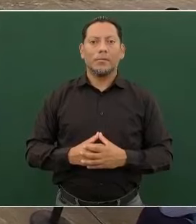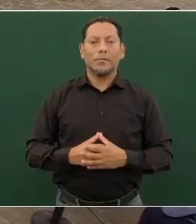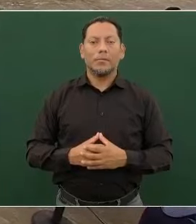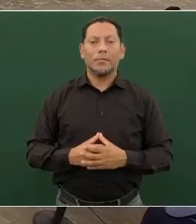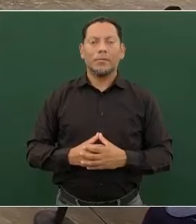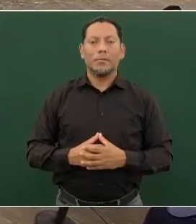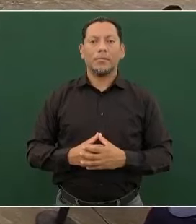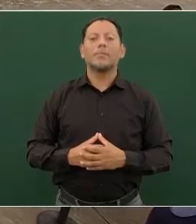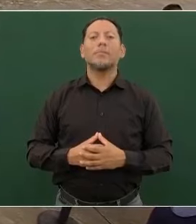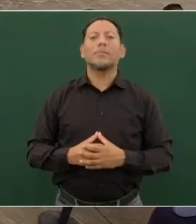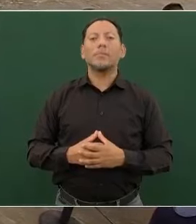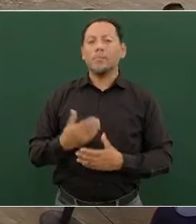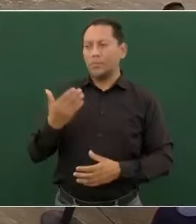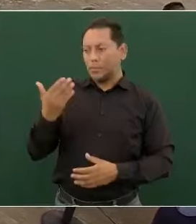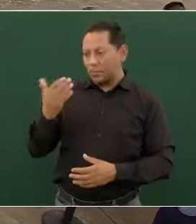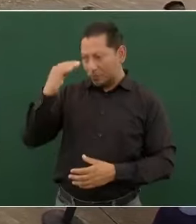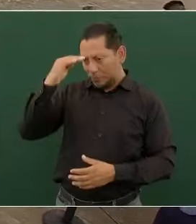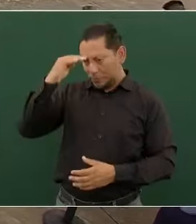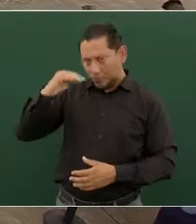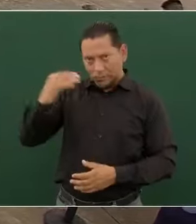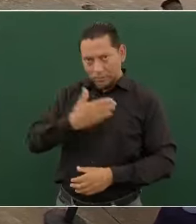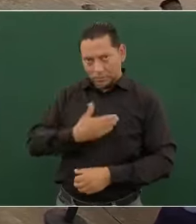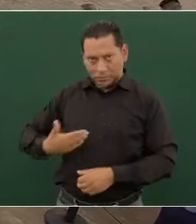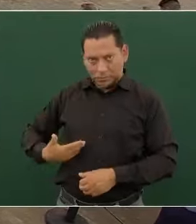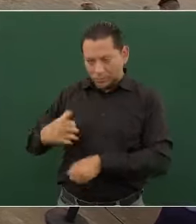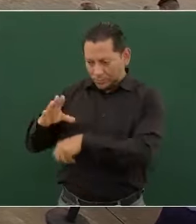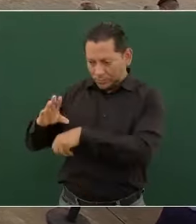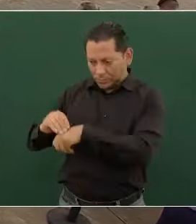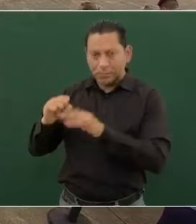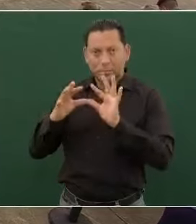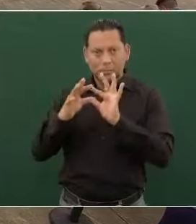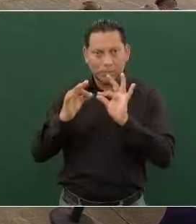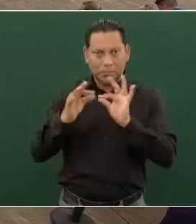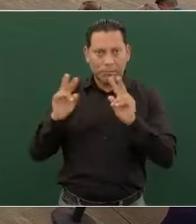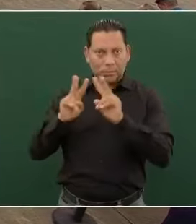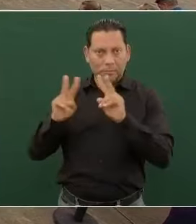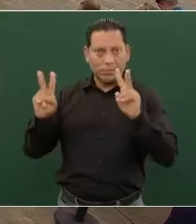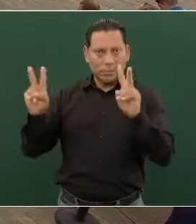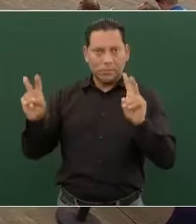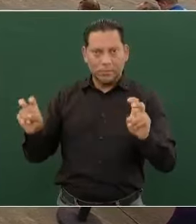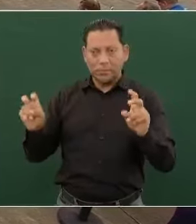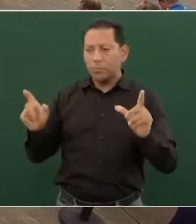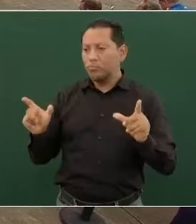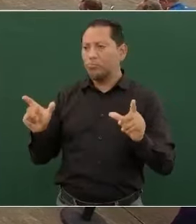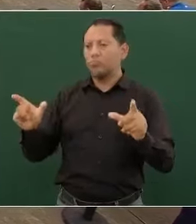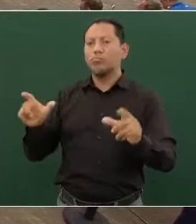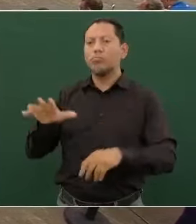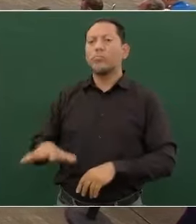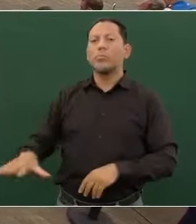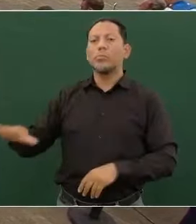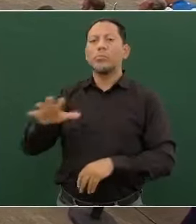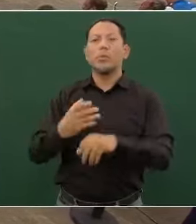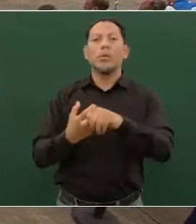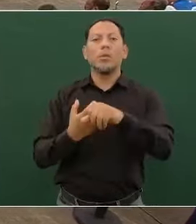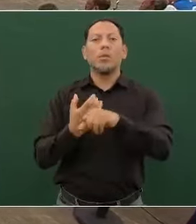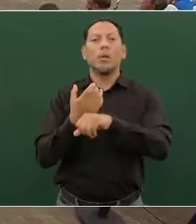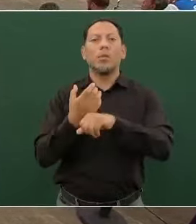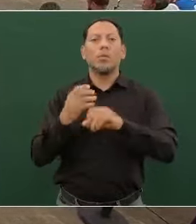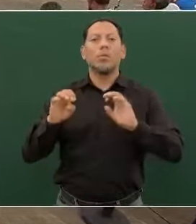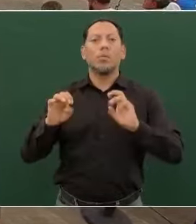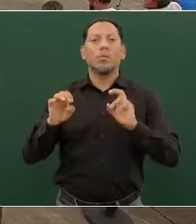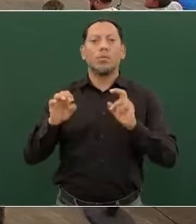Con su permiso, señor presidente, vamos a informar la situación de seguridad pública aquí en el estado de Chiapas.